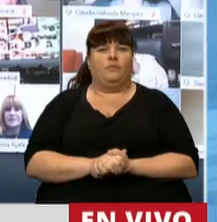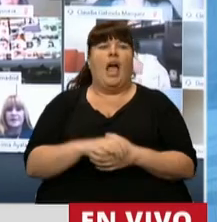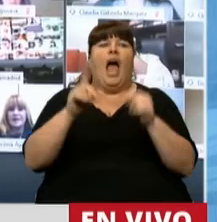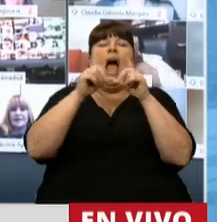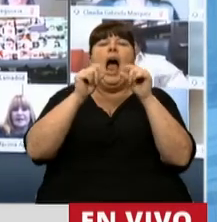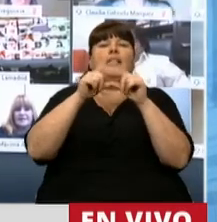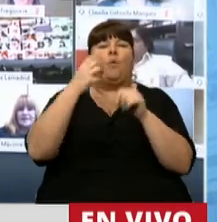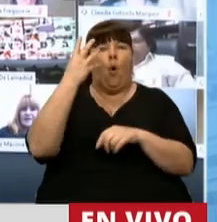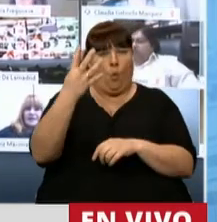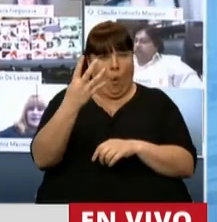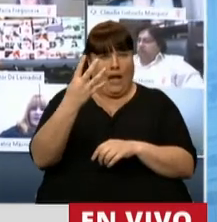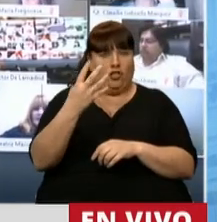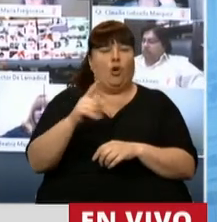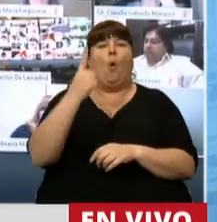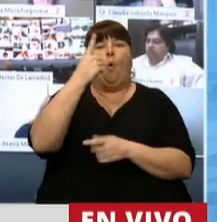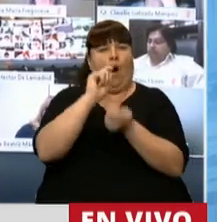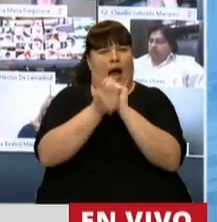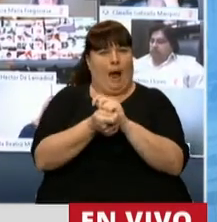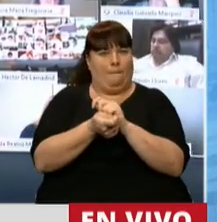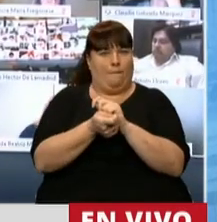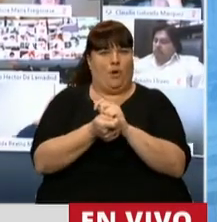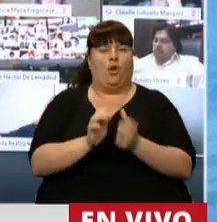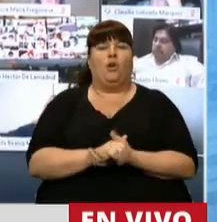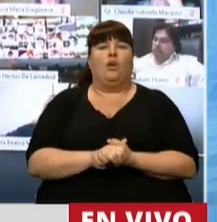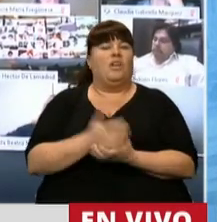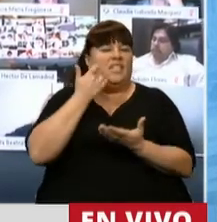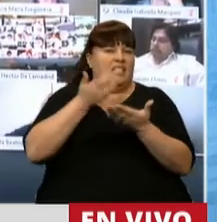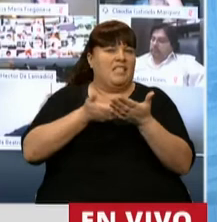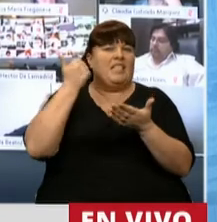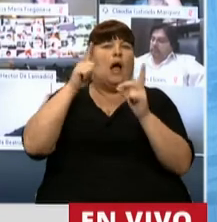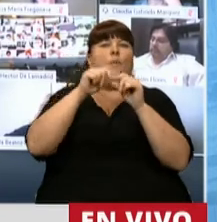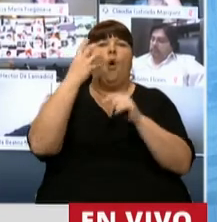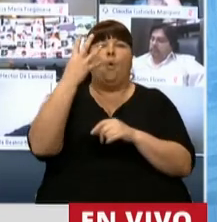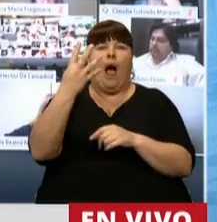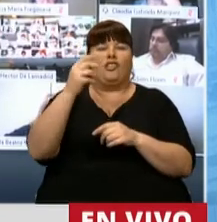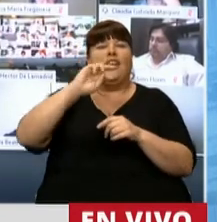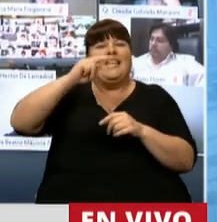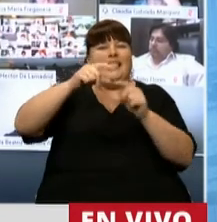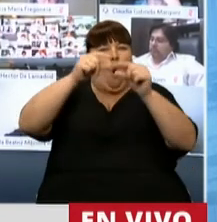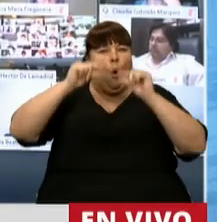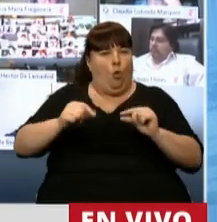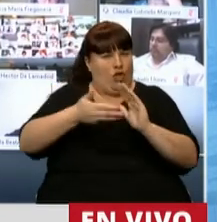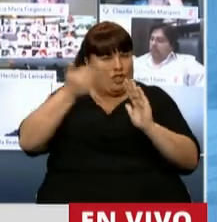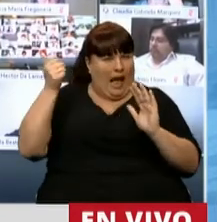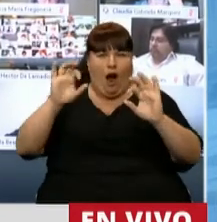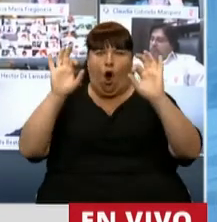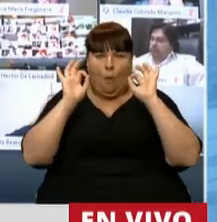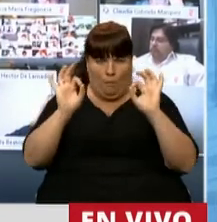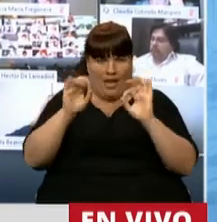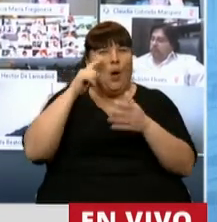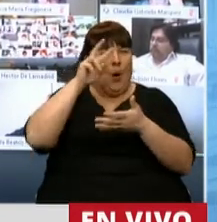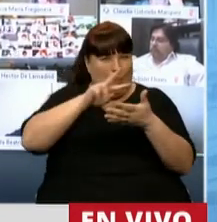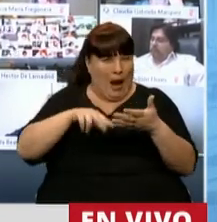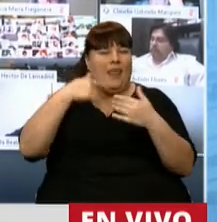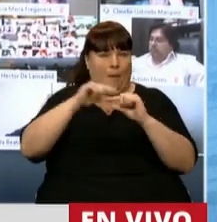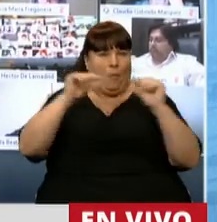En el artículo cuarto hay un primer cambio, hemos eliminado del artículo cuatro el segundo párrafo completo, que ya van